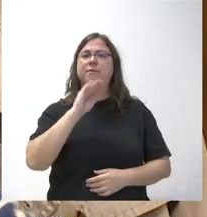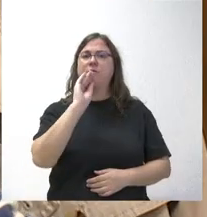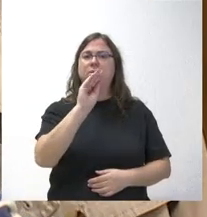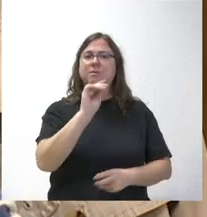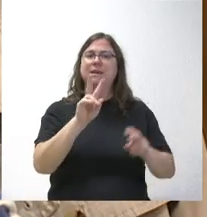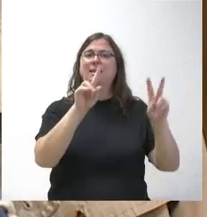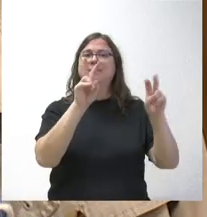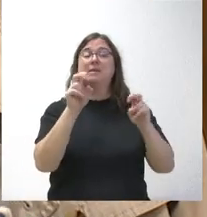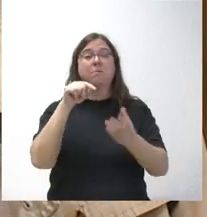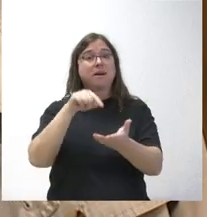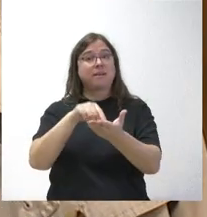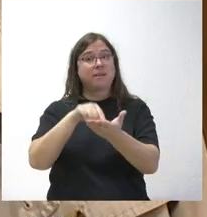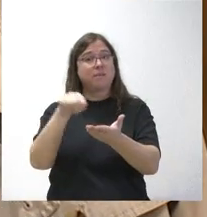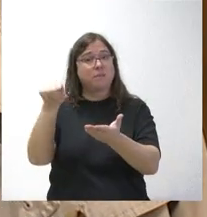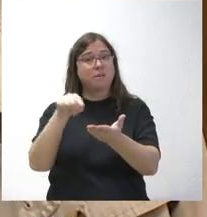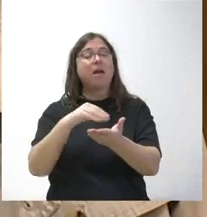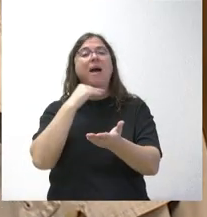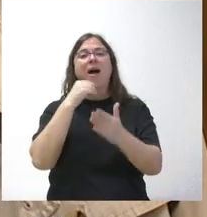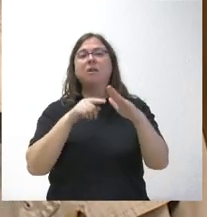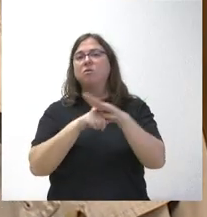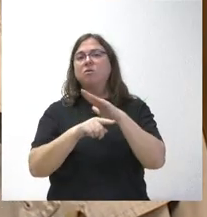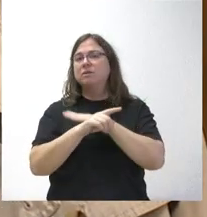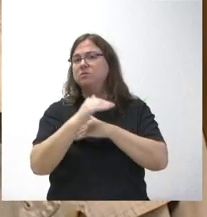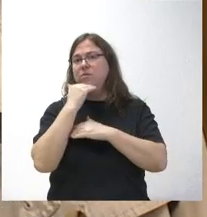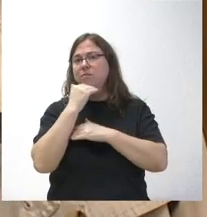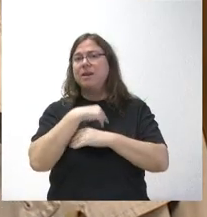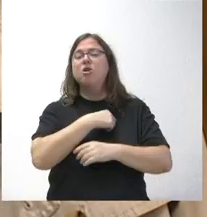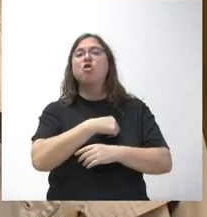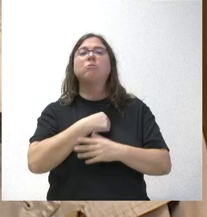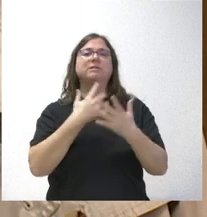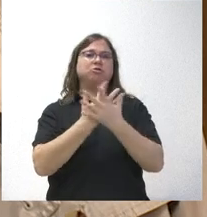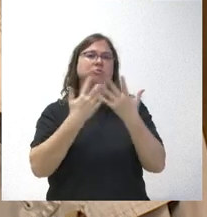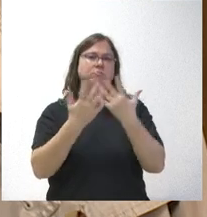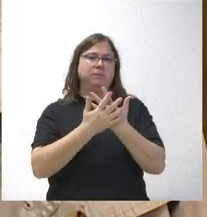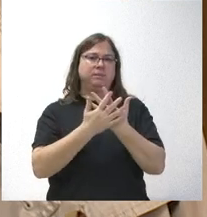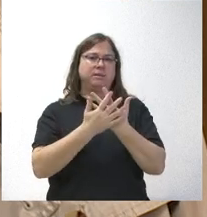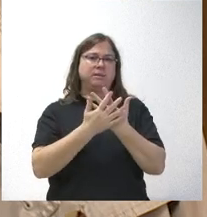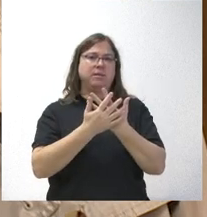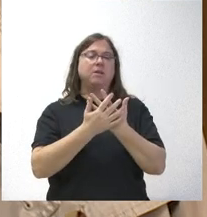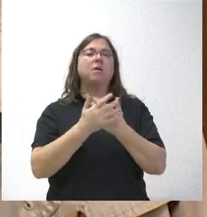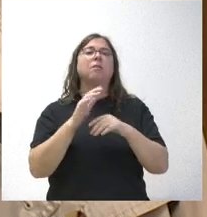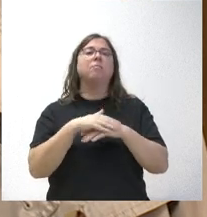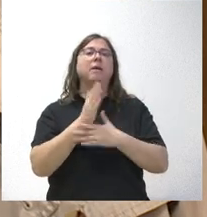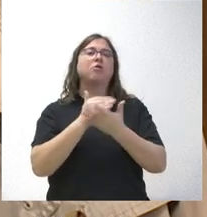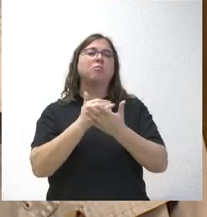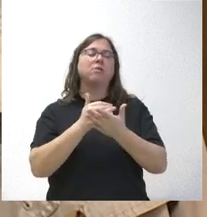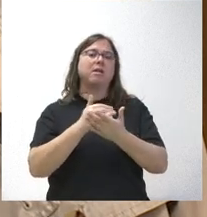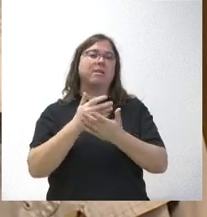el tema del requerimiento ha habido alguna gestión en la Comisión Mixta Comunidad-Estado.